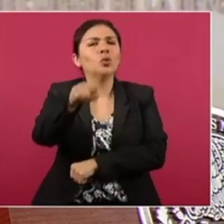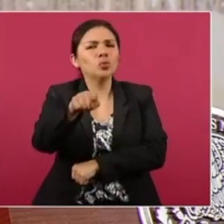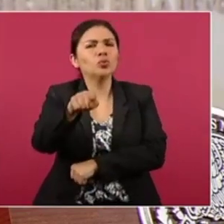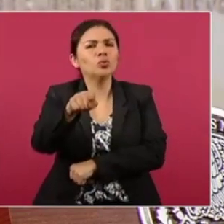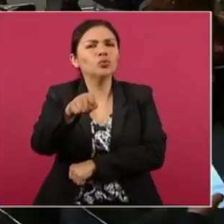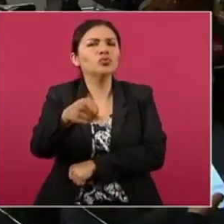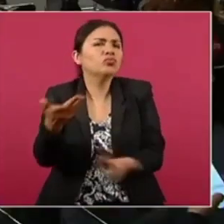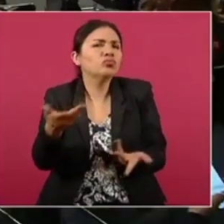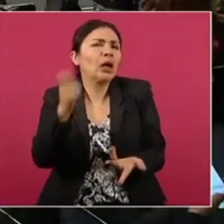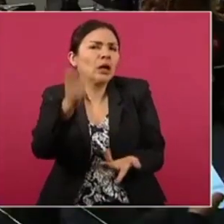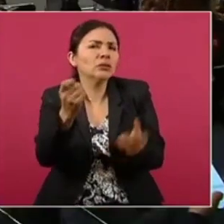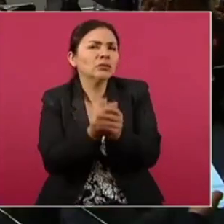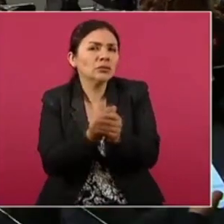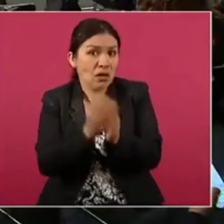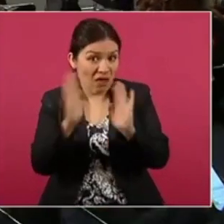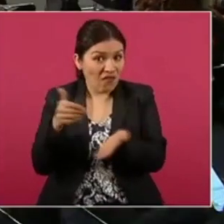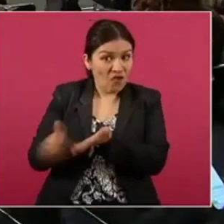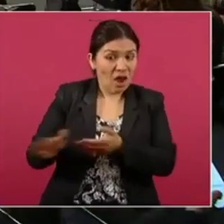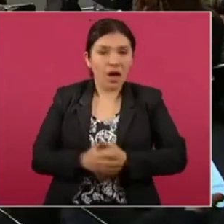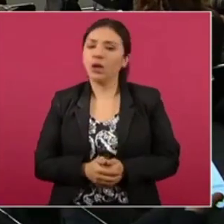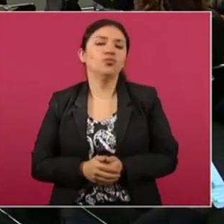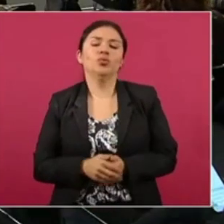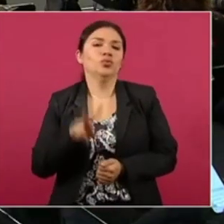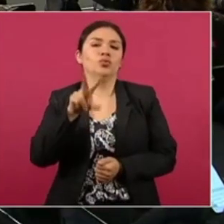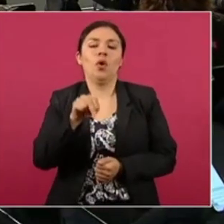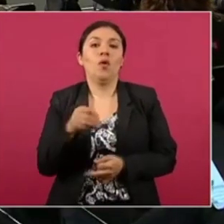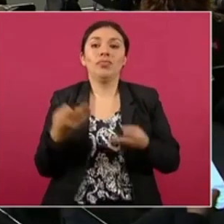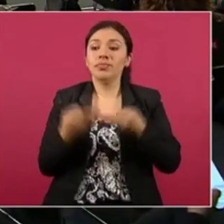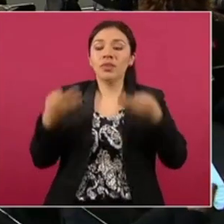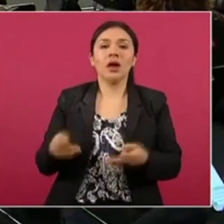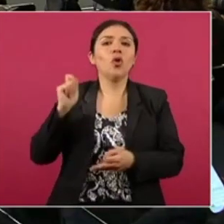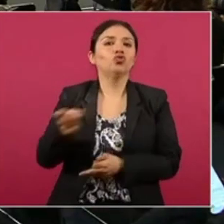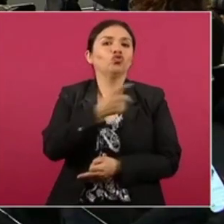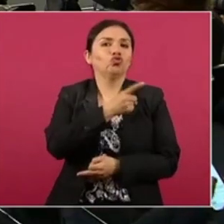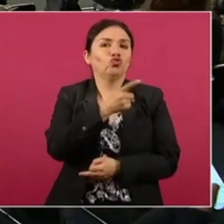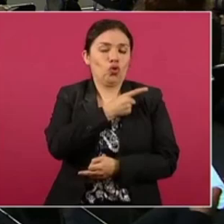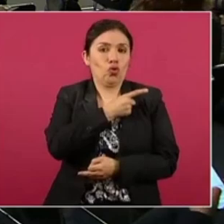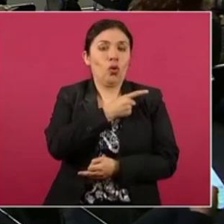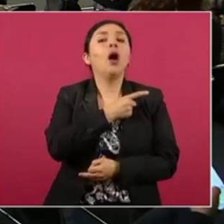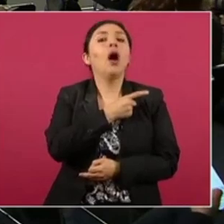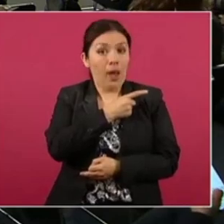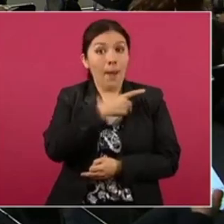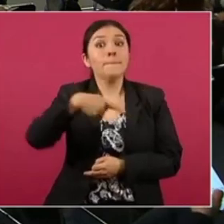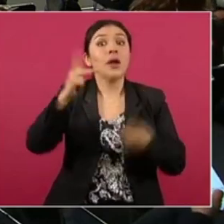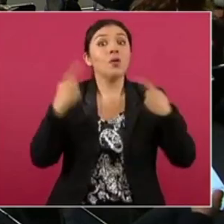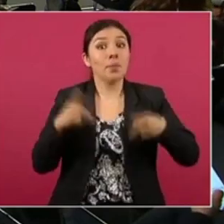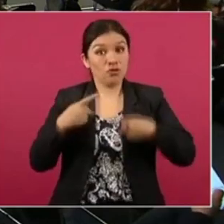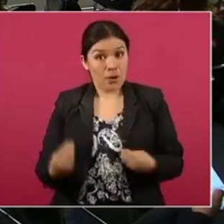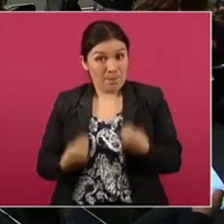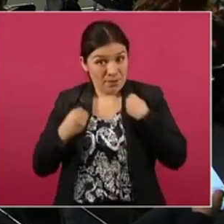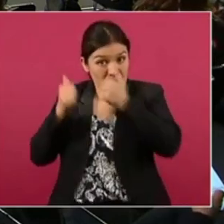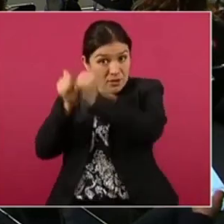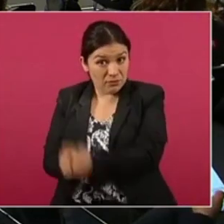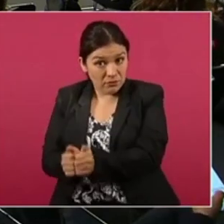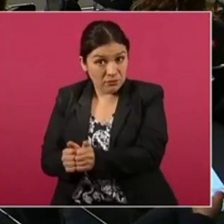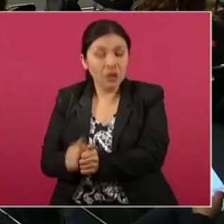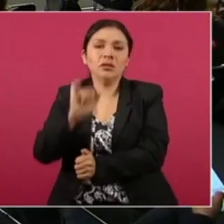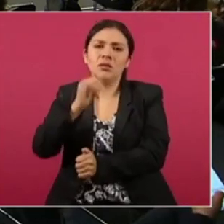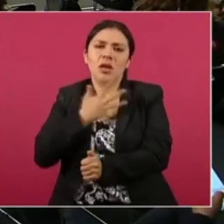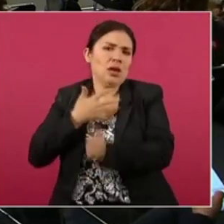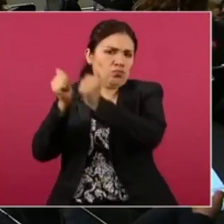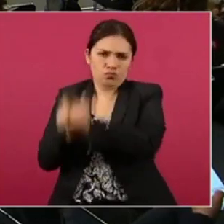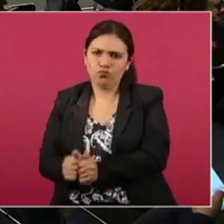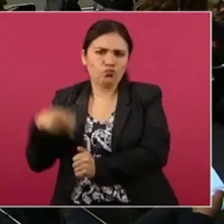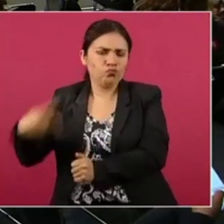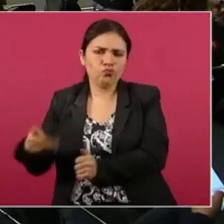¿ya los desalojaron? No, de hecho, los terrenos están solos. Por eso, pero ellos viven ahí, tienen la posesión. Ellos están en posesión de